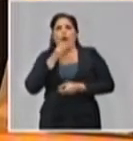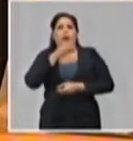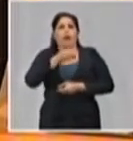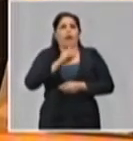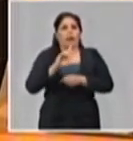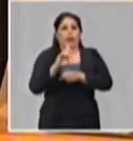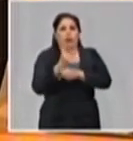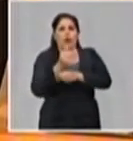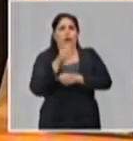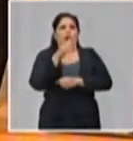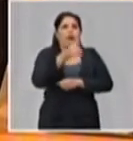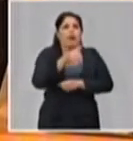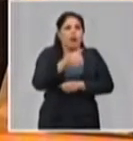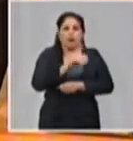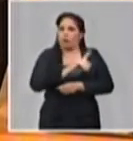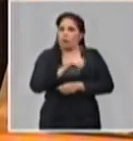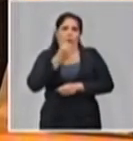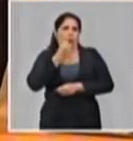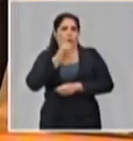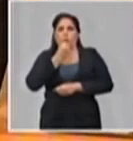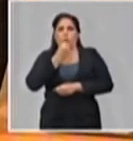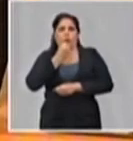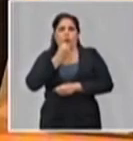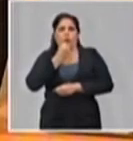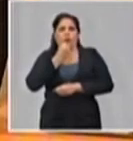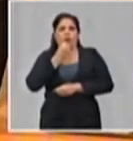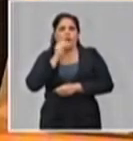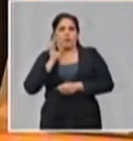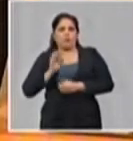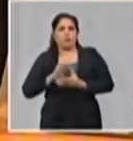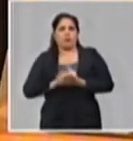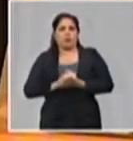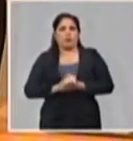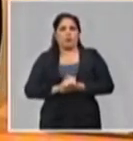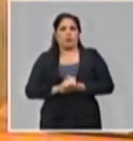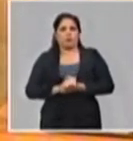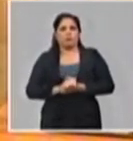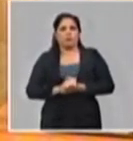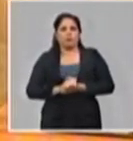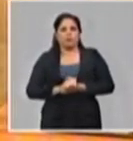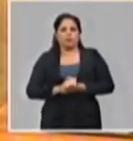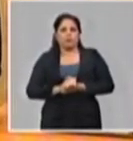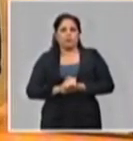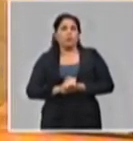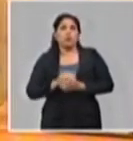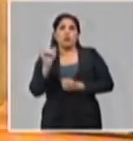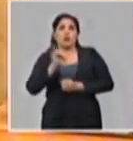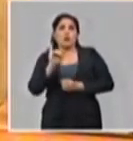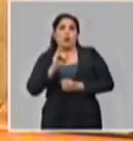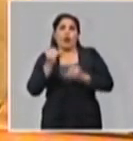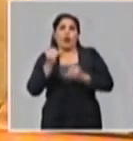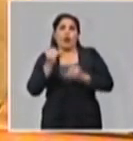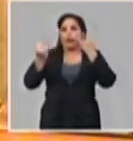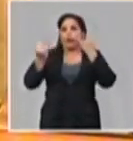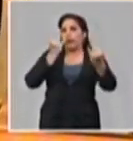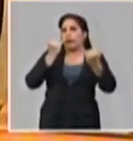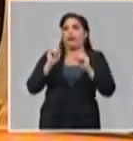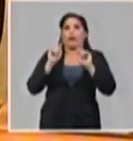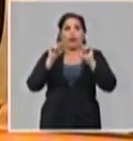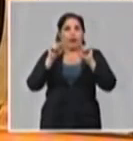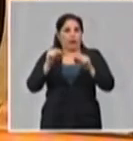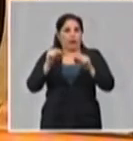acudir a los servicios de salud en cualquiera de nuestro pueblo. También resulta de interés, y creo que es